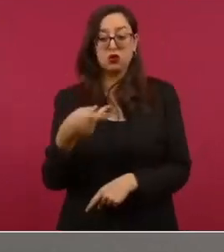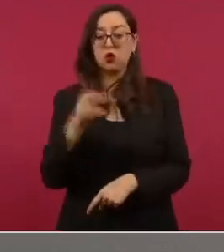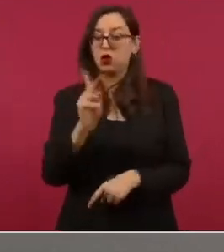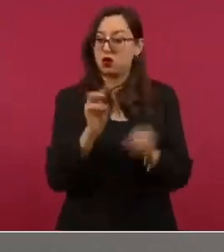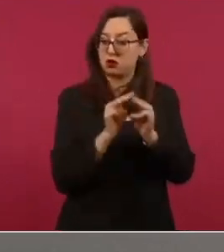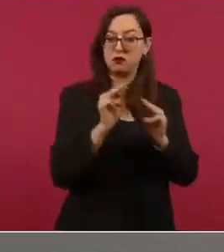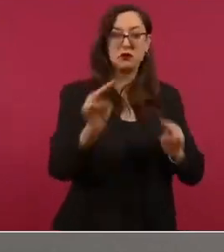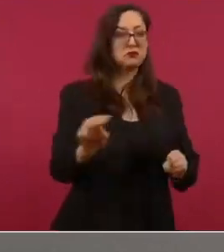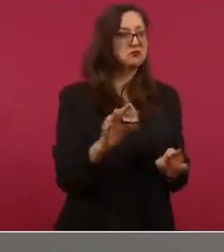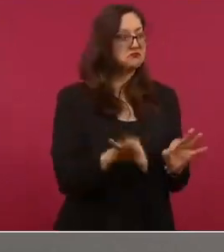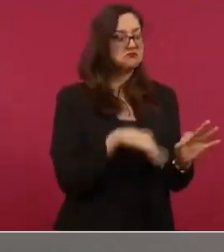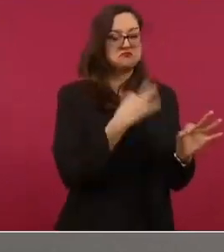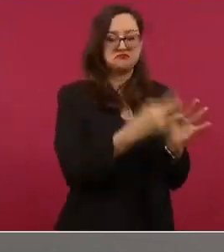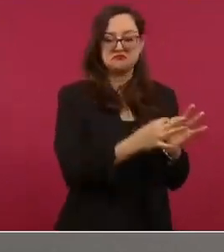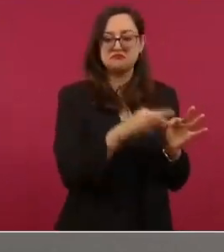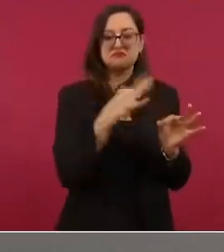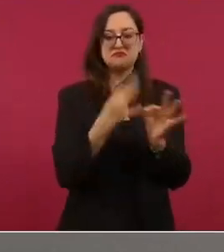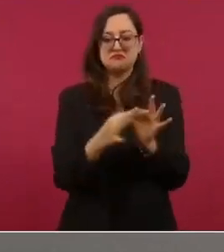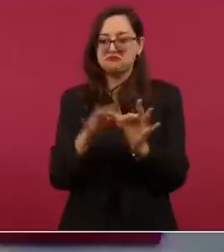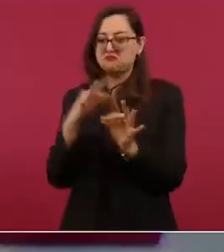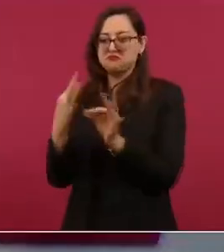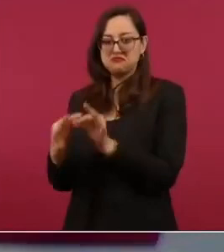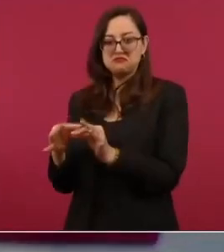porque hay un problema